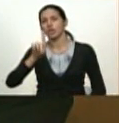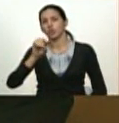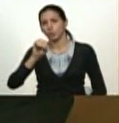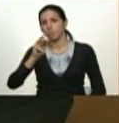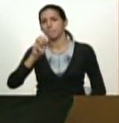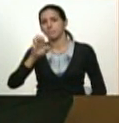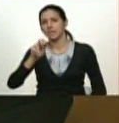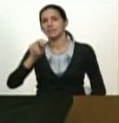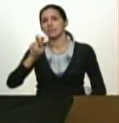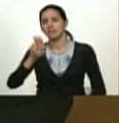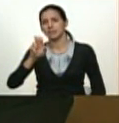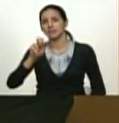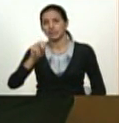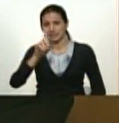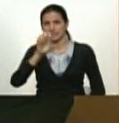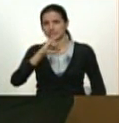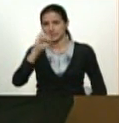también